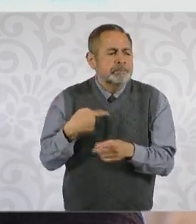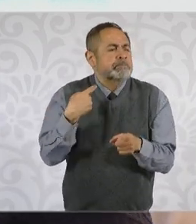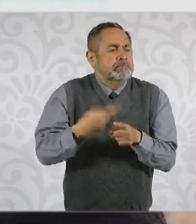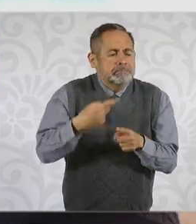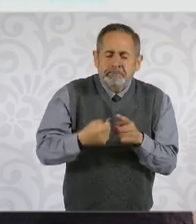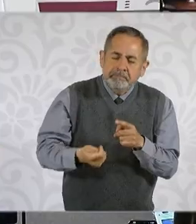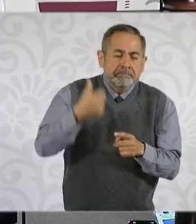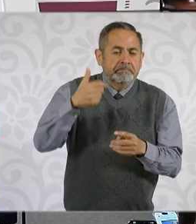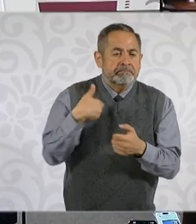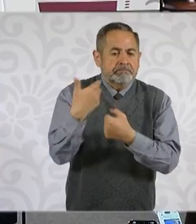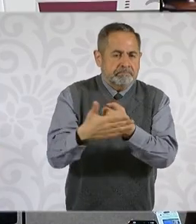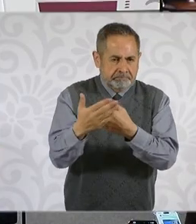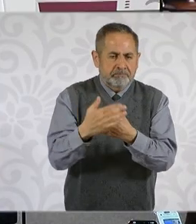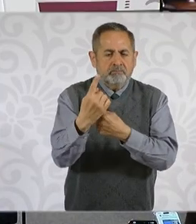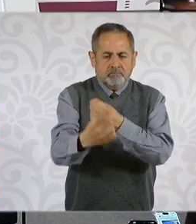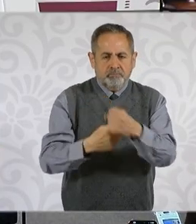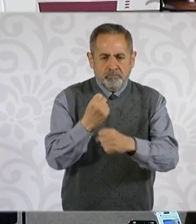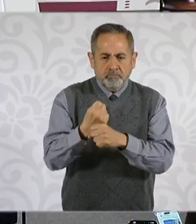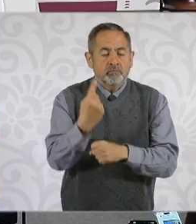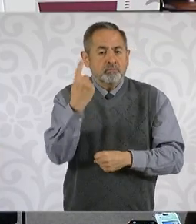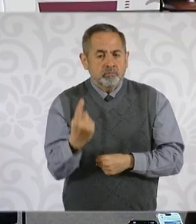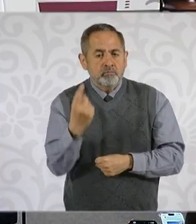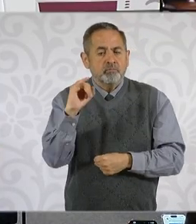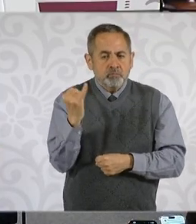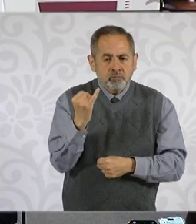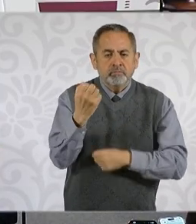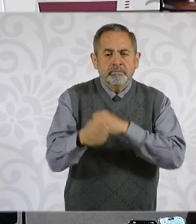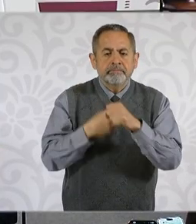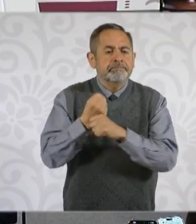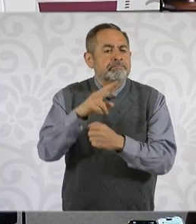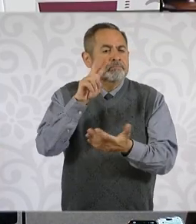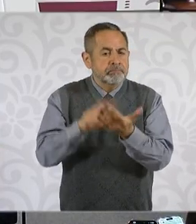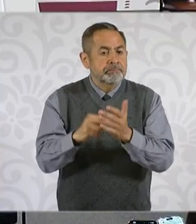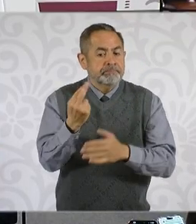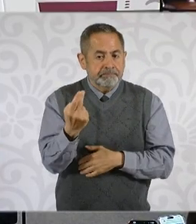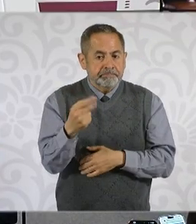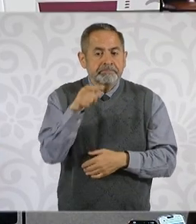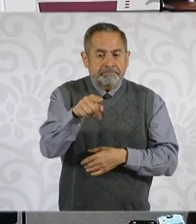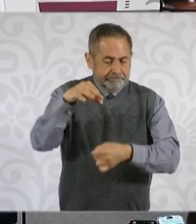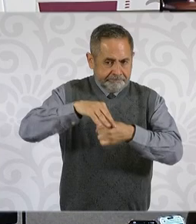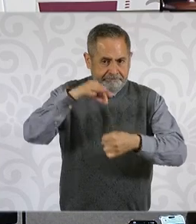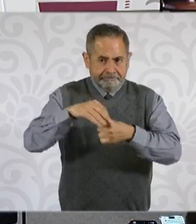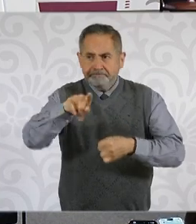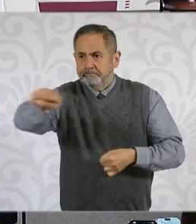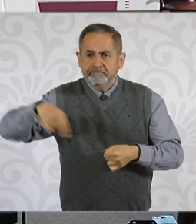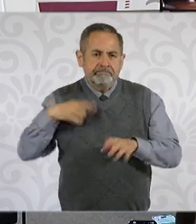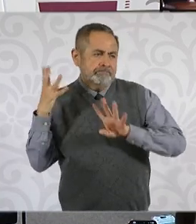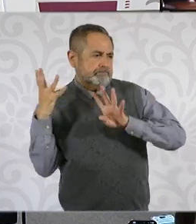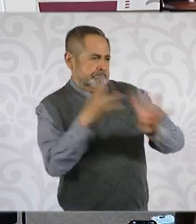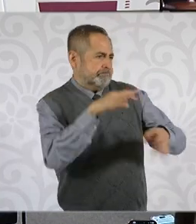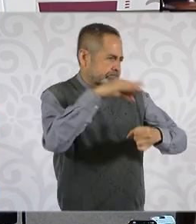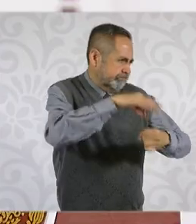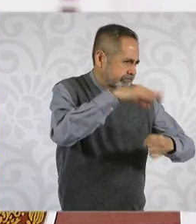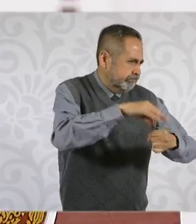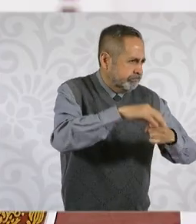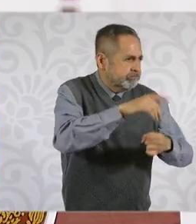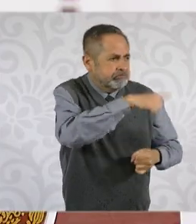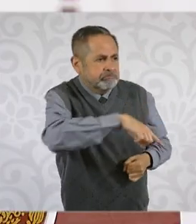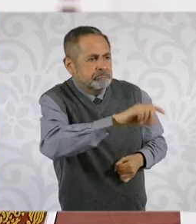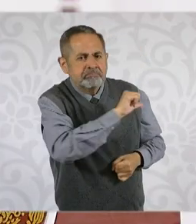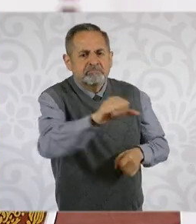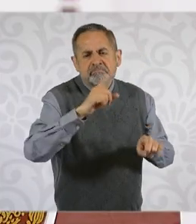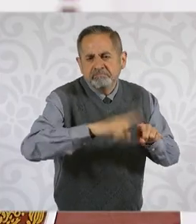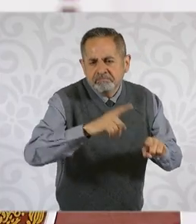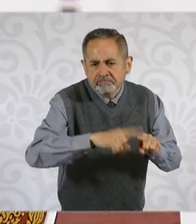Es el primero de junio de 2025. ¿Qué dice el artículo segundo